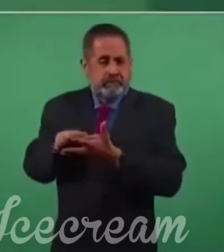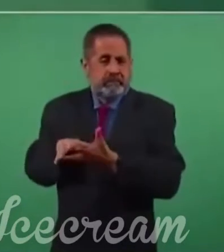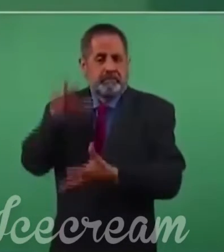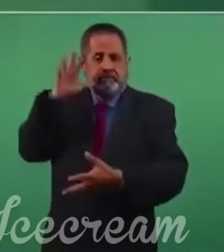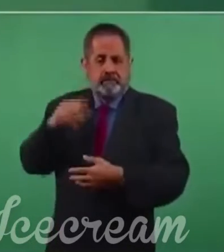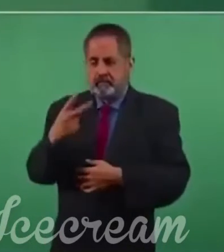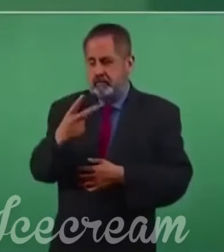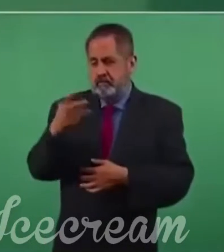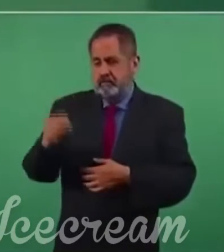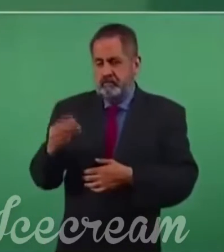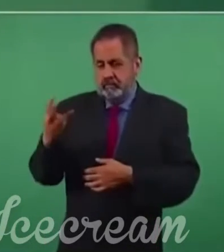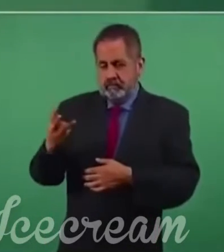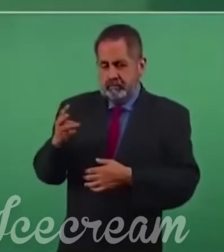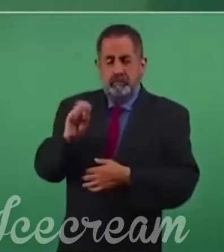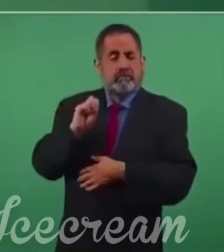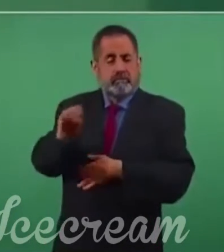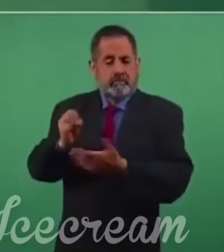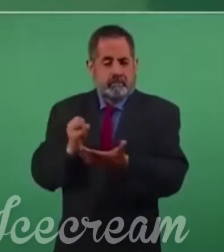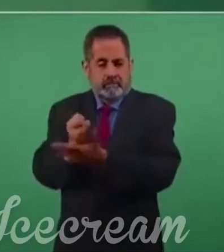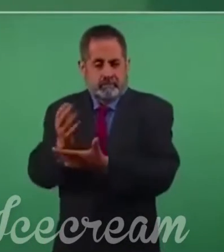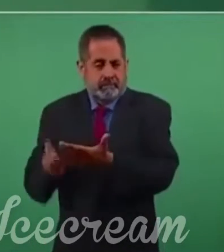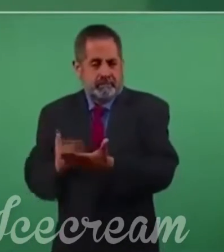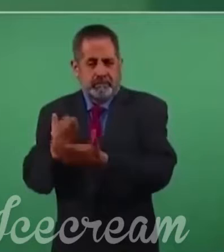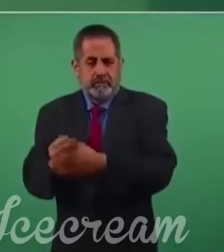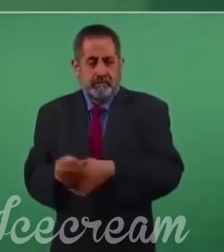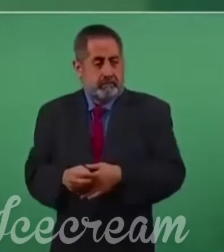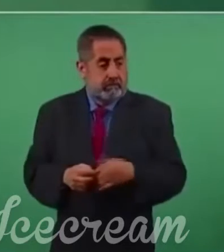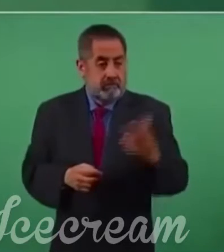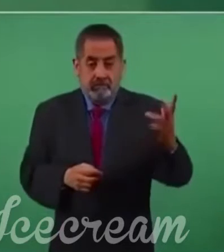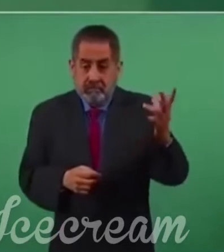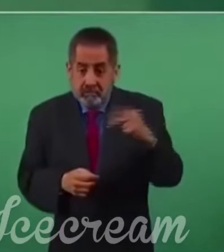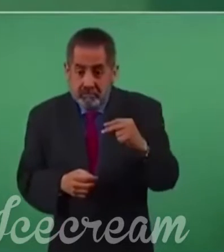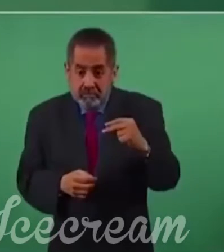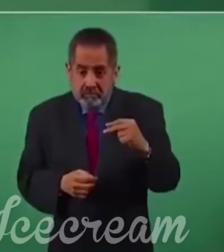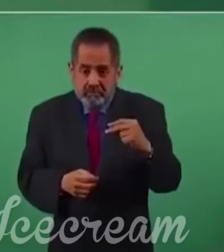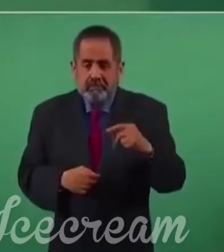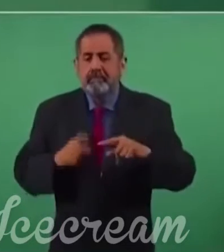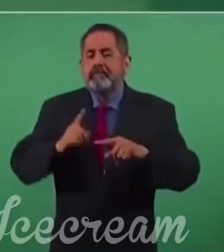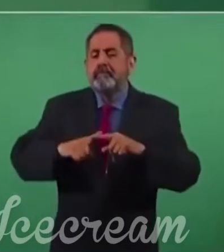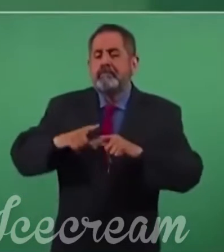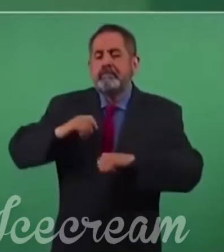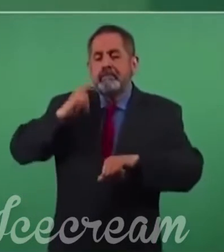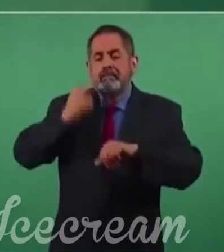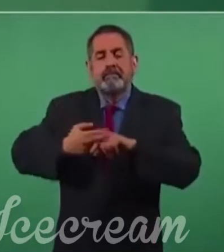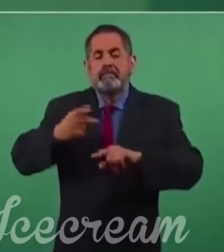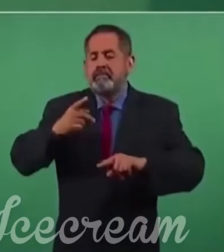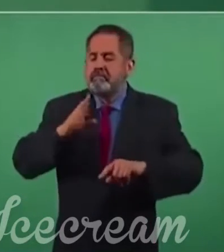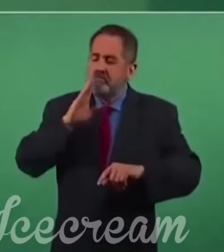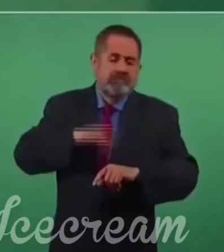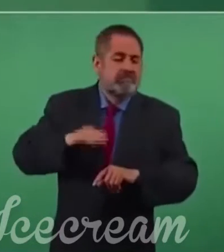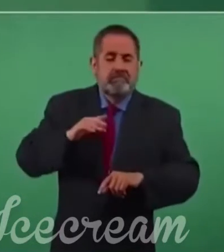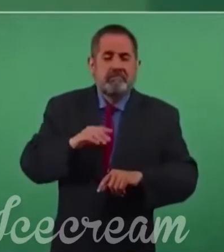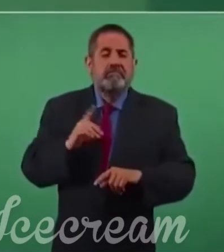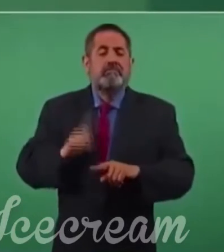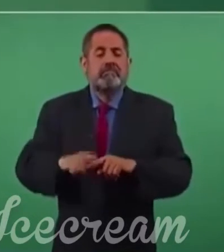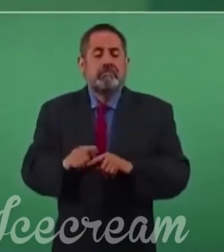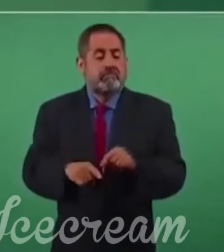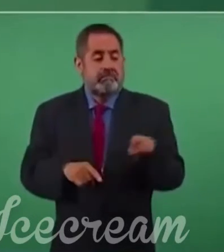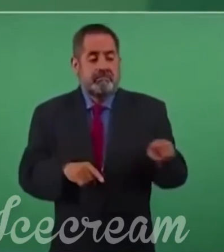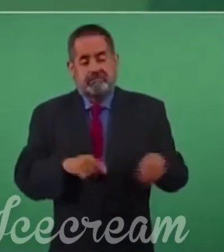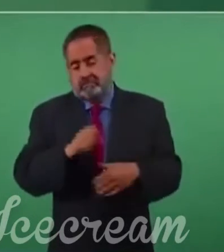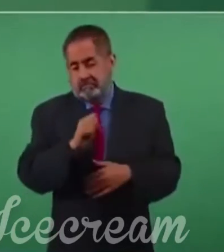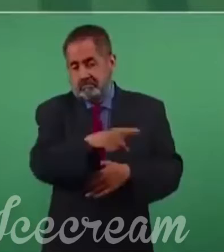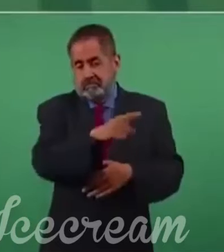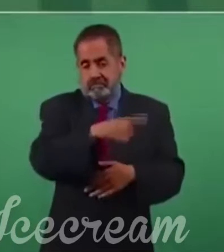mayoría calificada, quienes asumen la responsabilidad, pues los